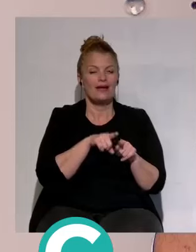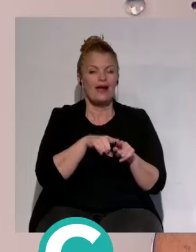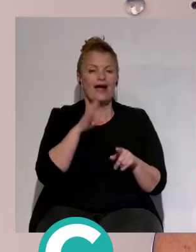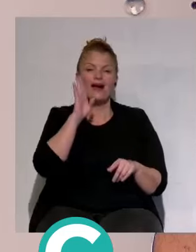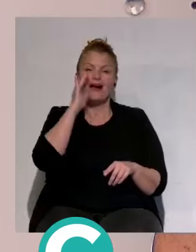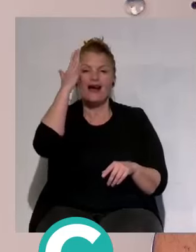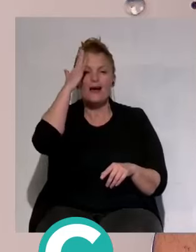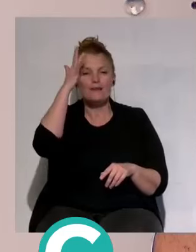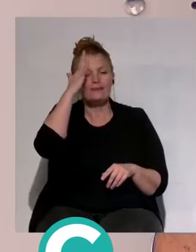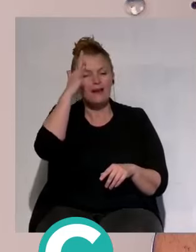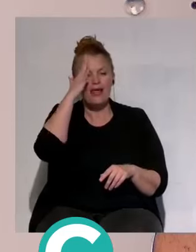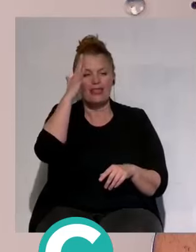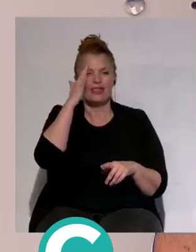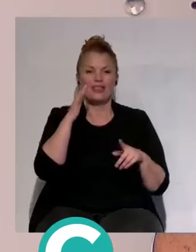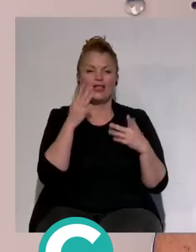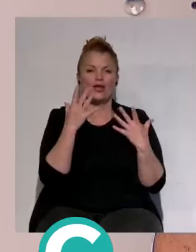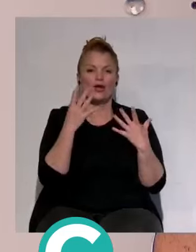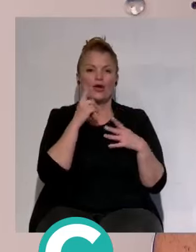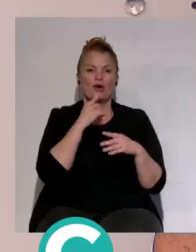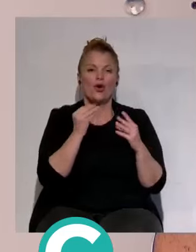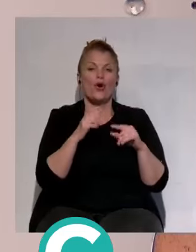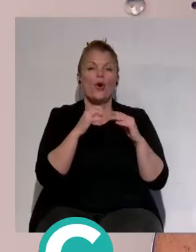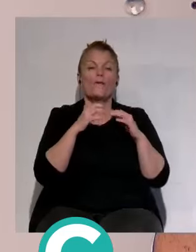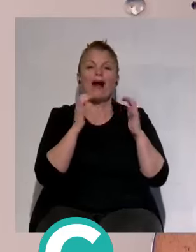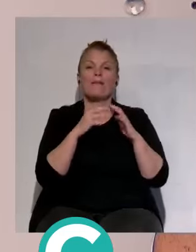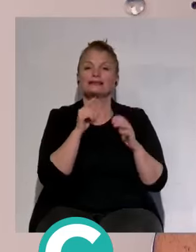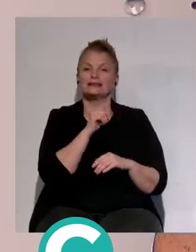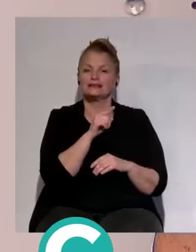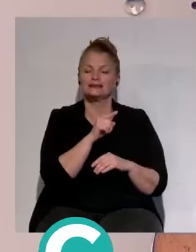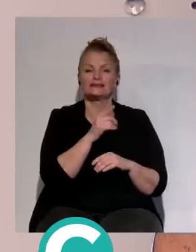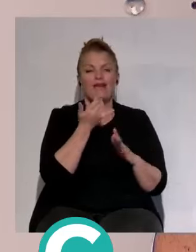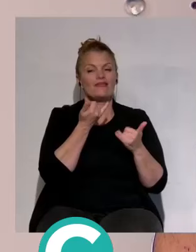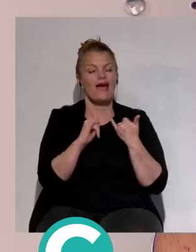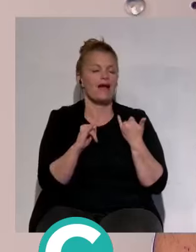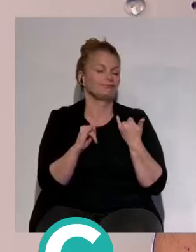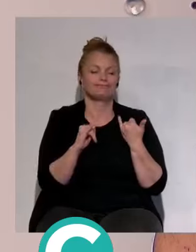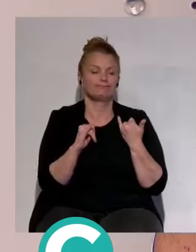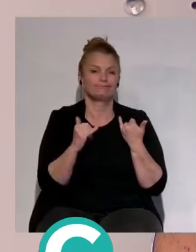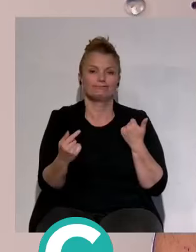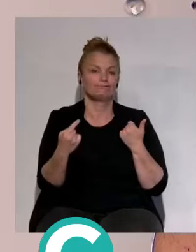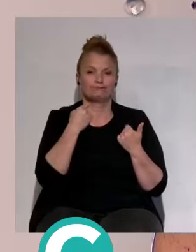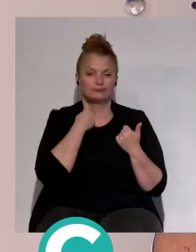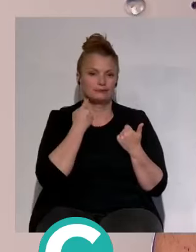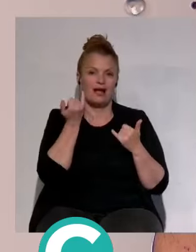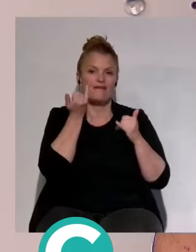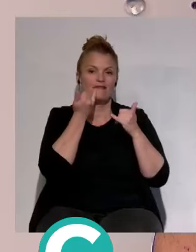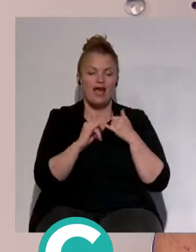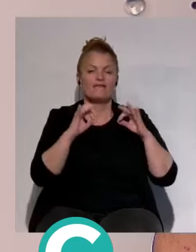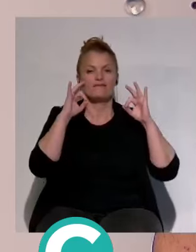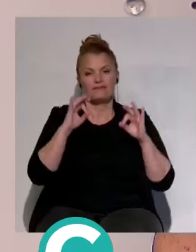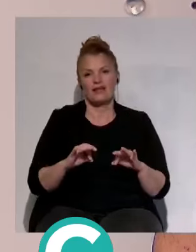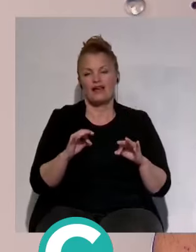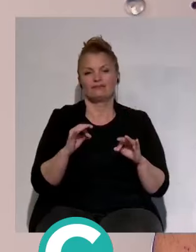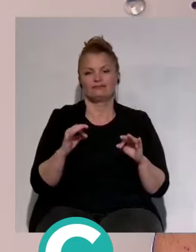el partido con la Unión Deportiva Las Palmas. No se sacó adelante y se consumó lo que, como decimos, era el